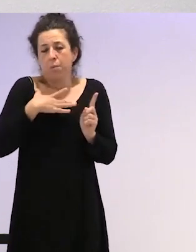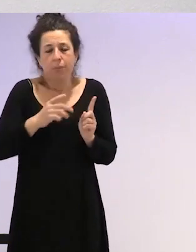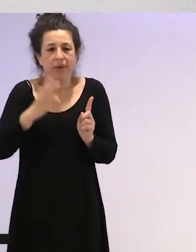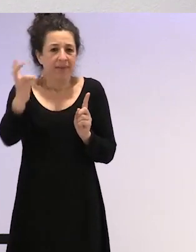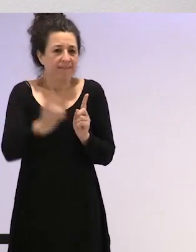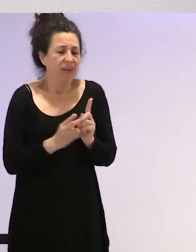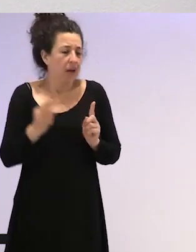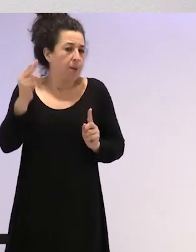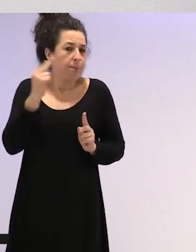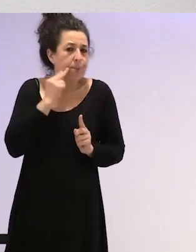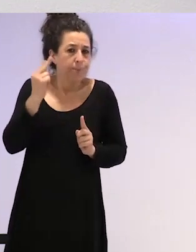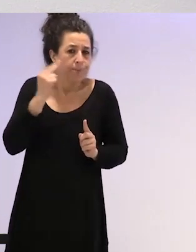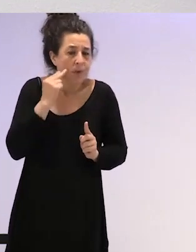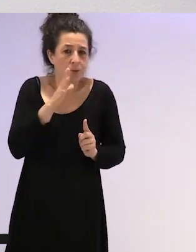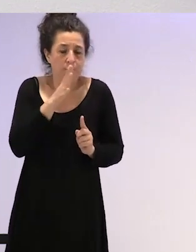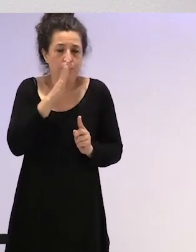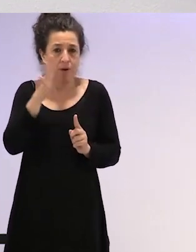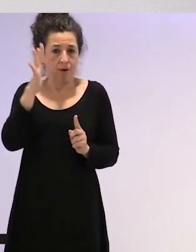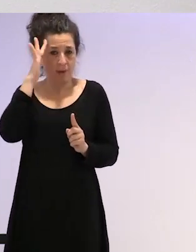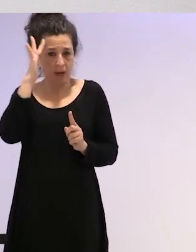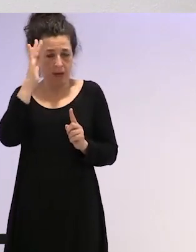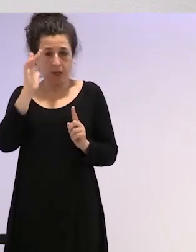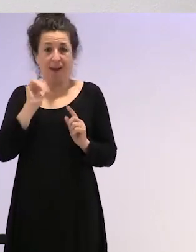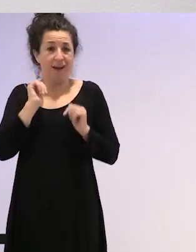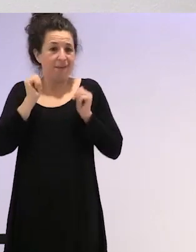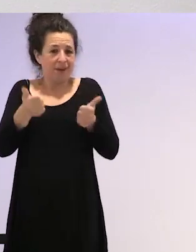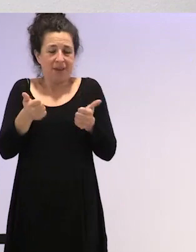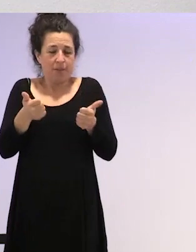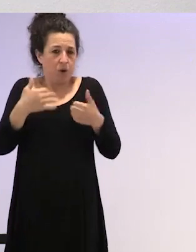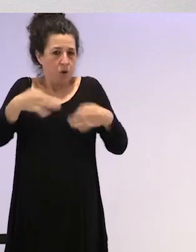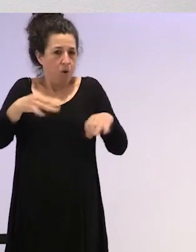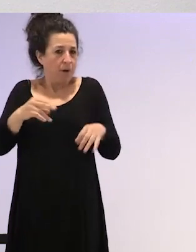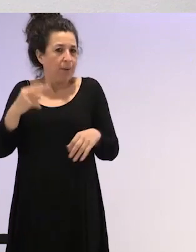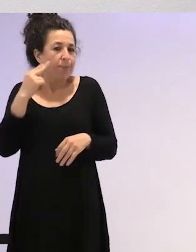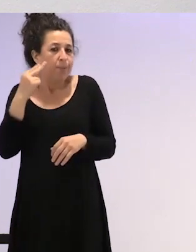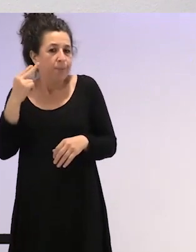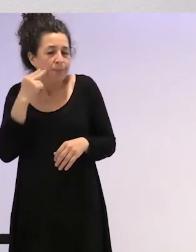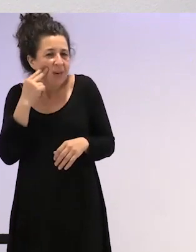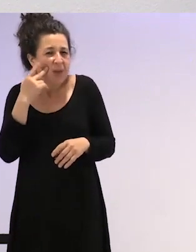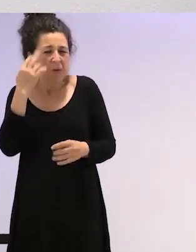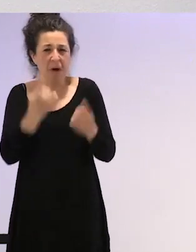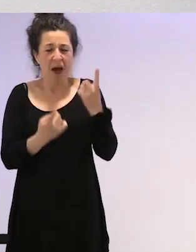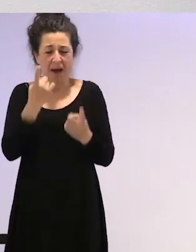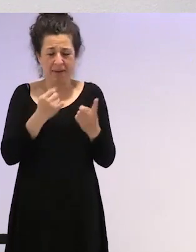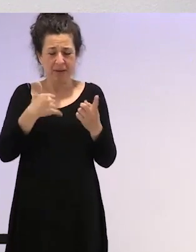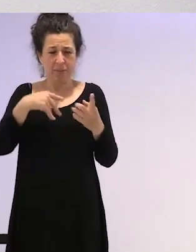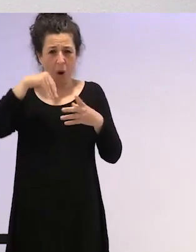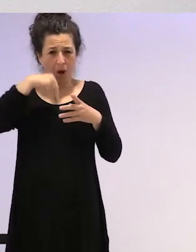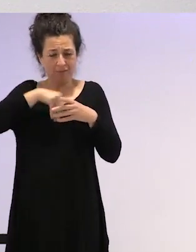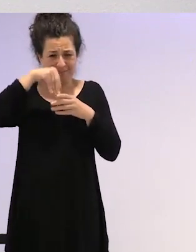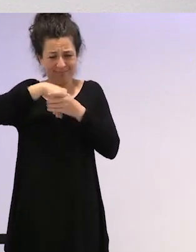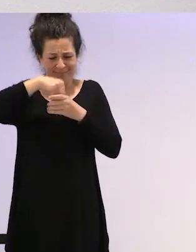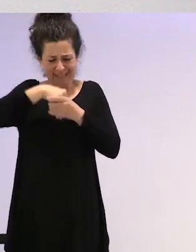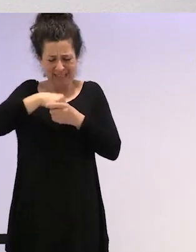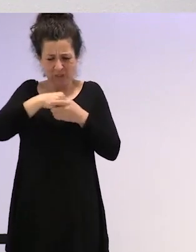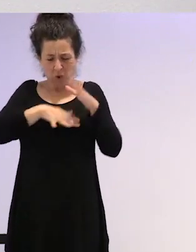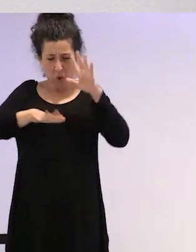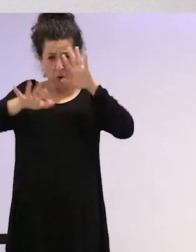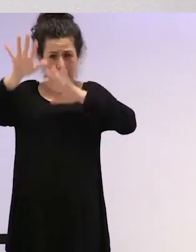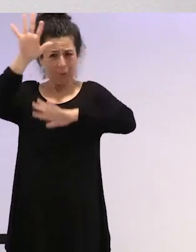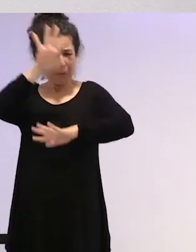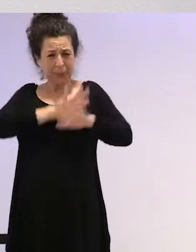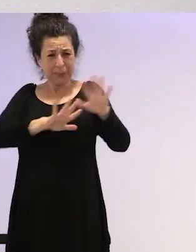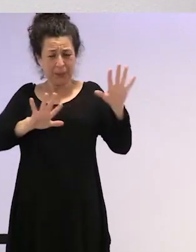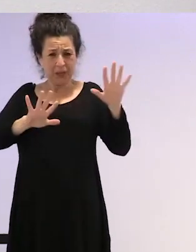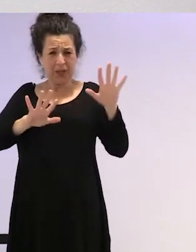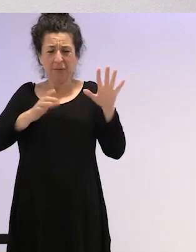miedos, porque la palabra al principio es miedo, con mucho incluso una cierta confusión interior de quién soy, porque no es fácil